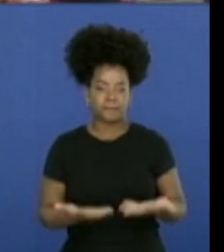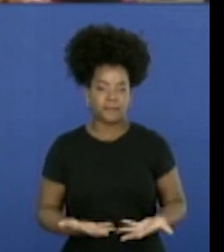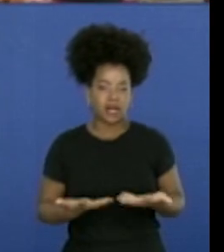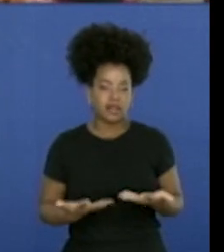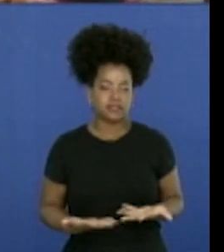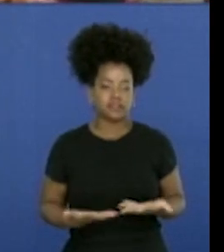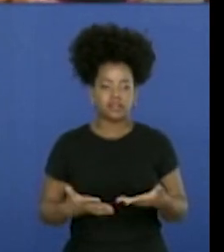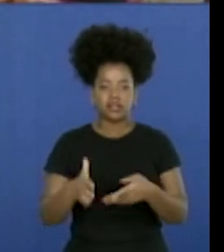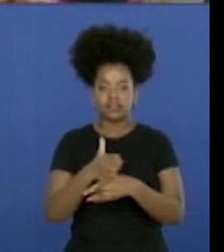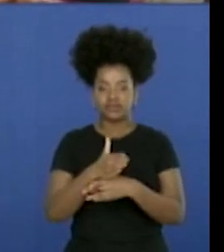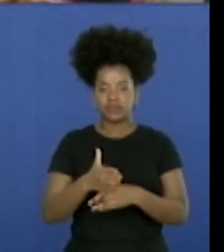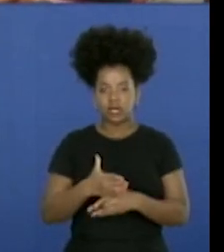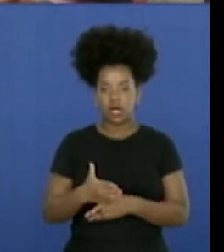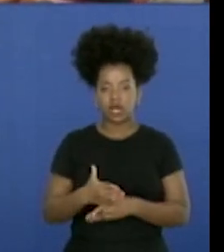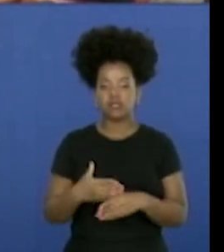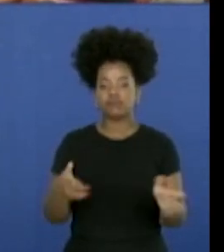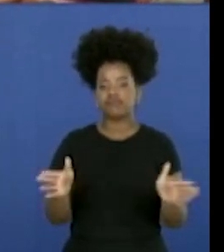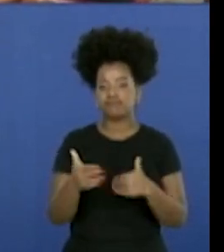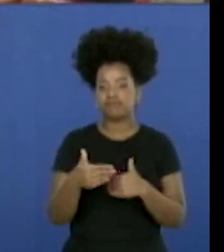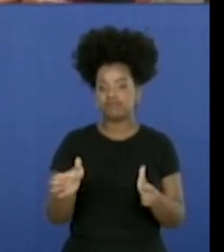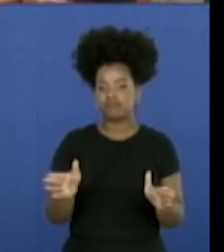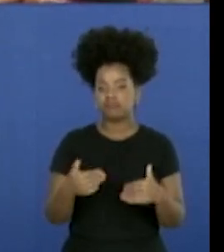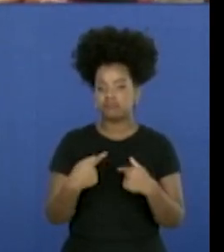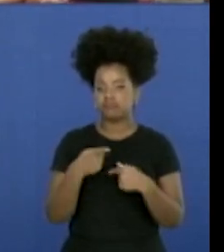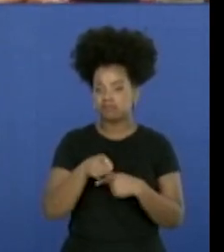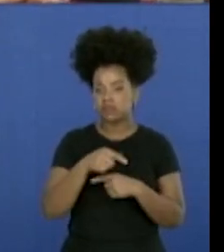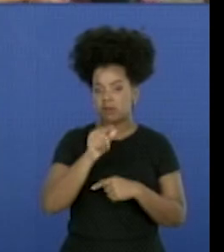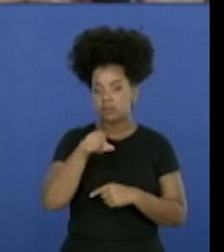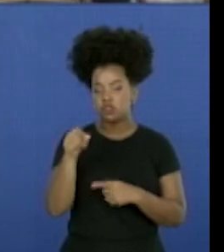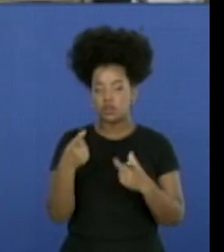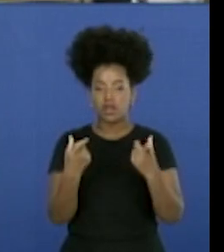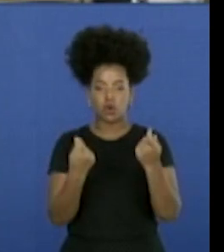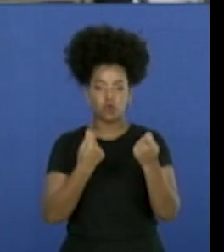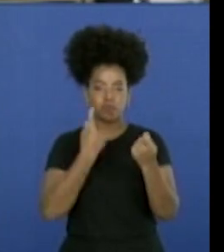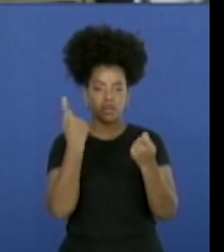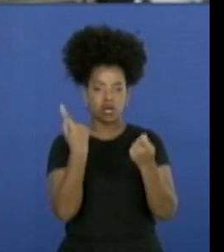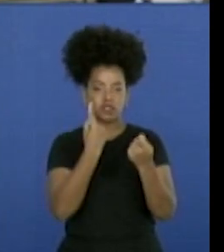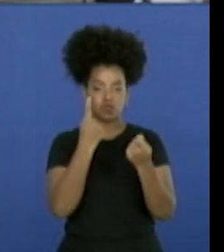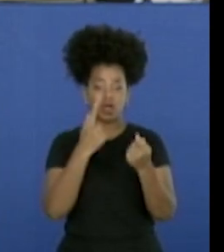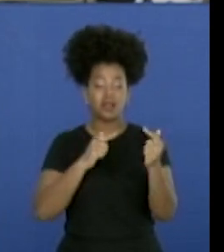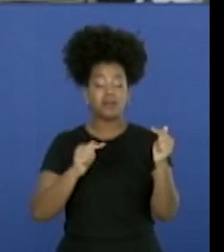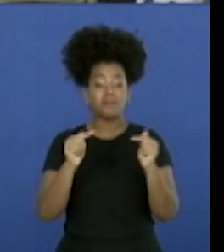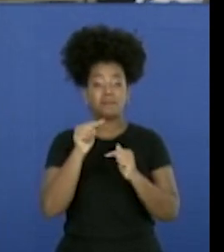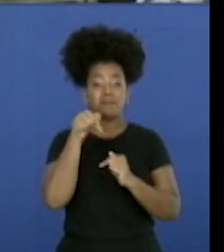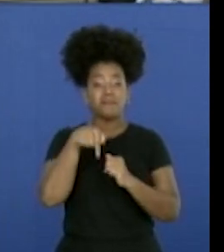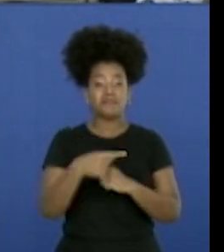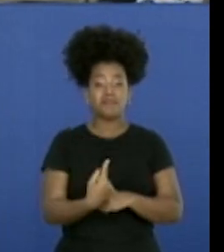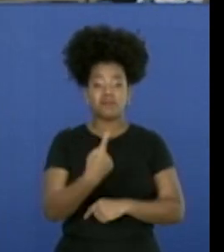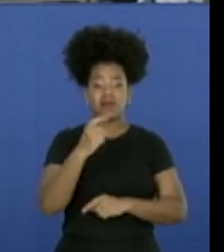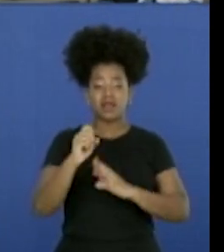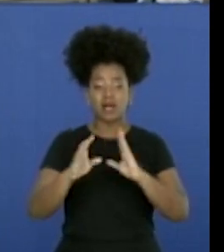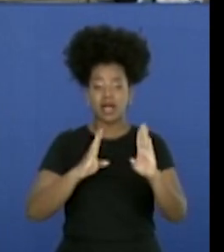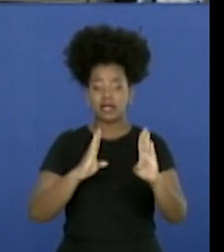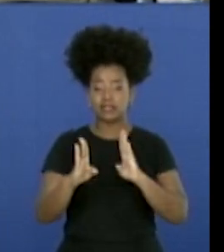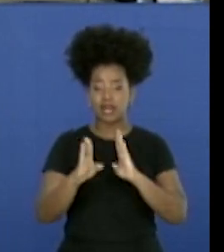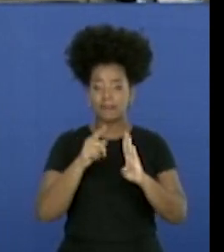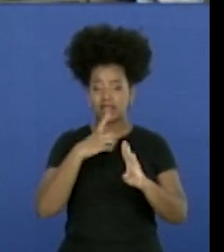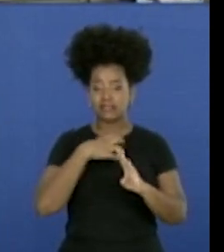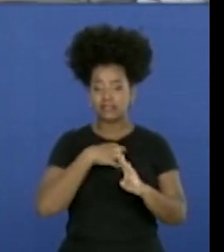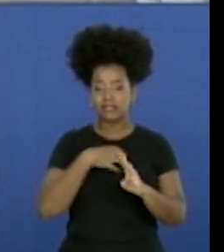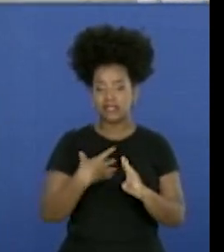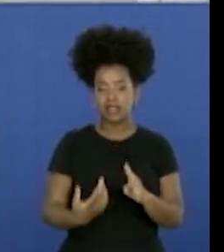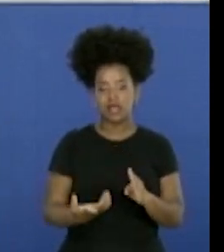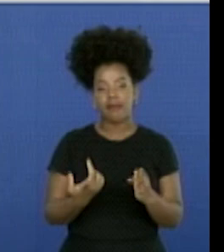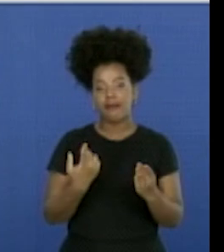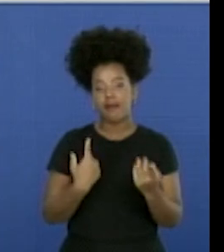Las producciones estarán destinadas a todos los clientes de la economía nacional, pero en esta primera etapa el catálogo solo incluye ofertas con fines